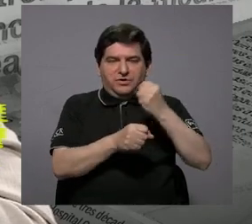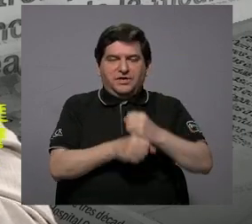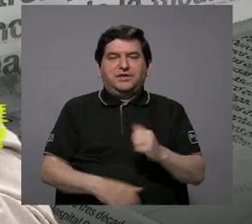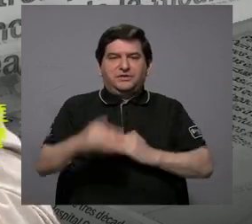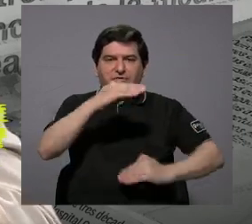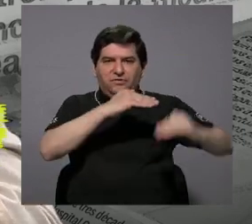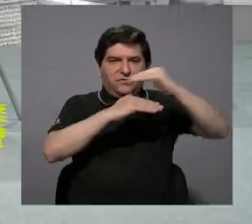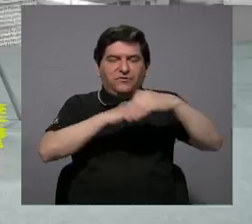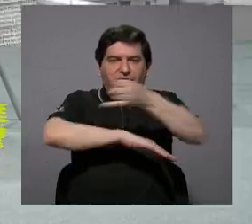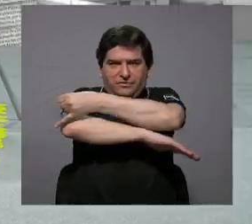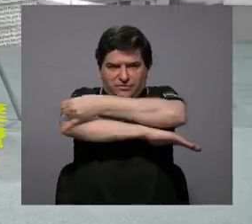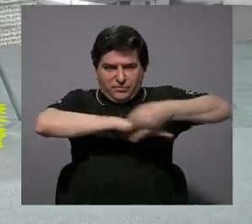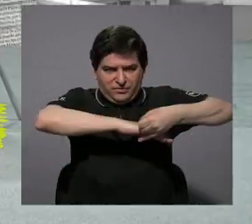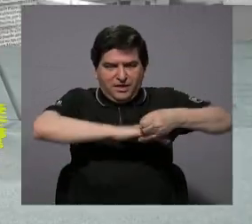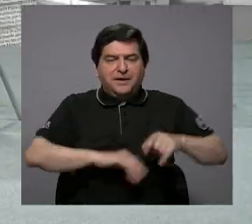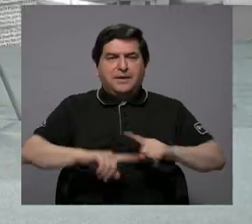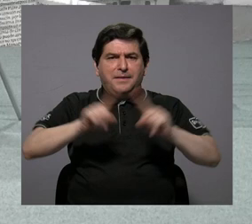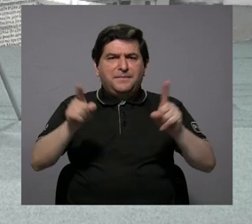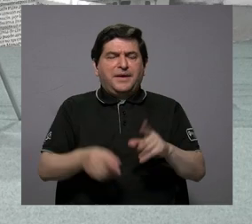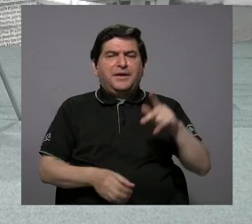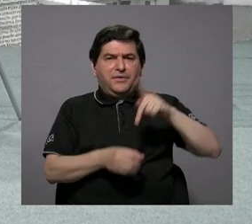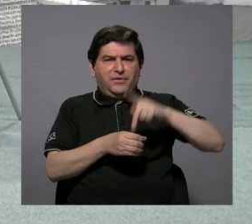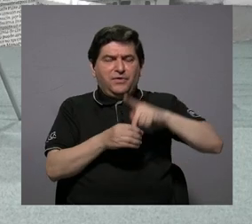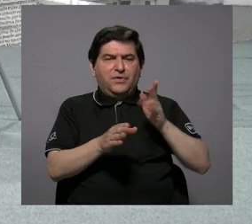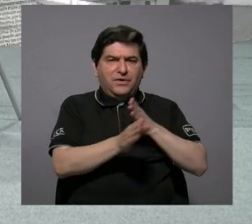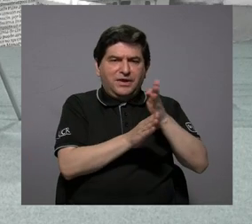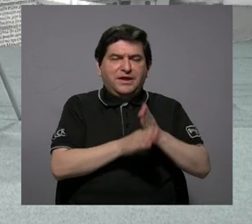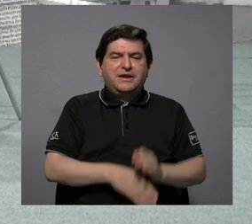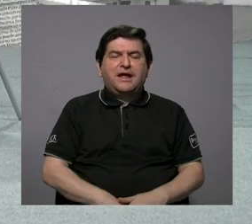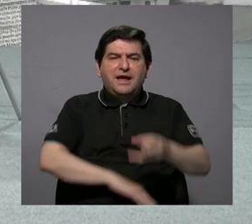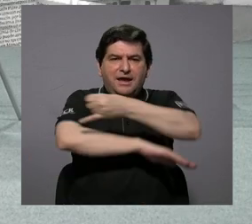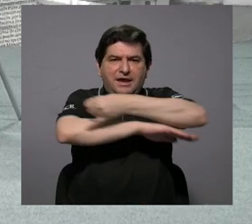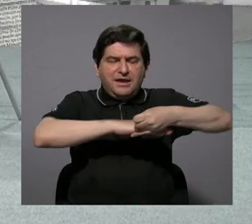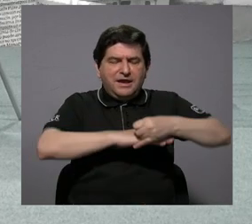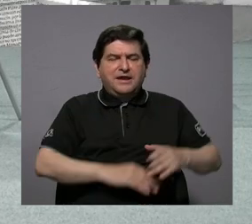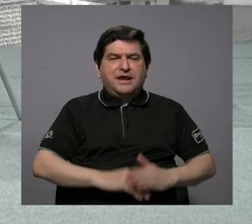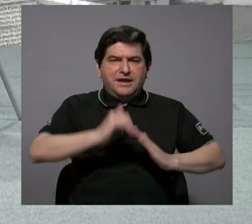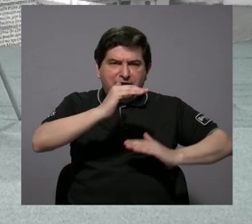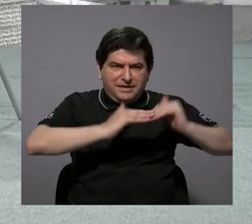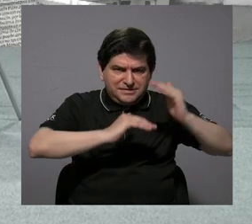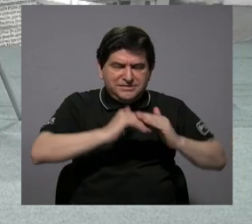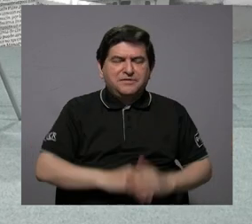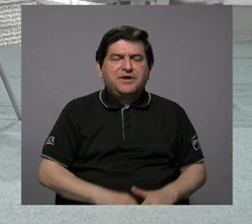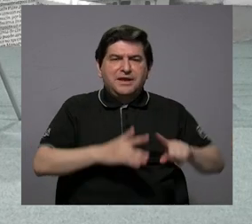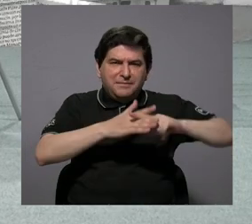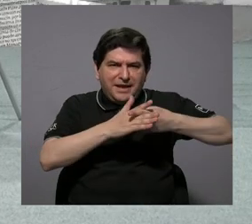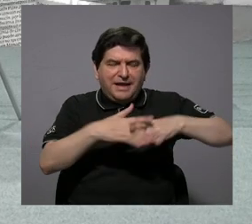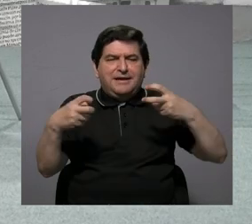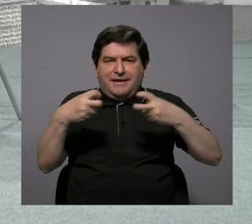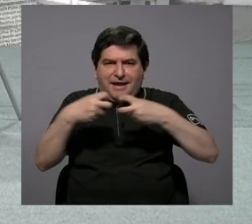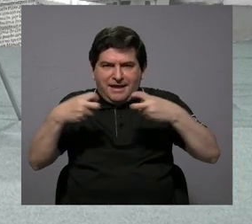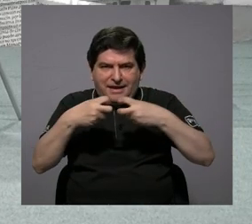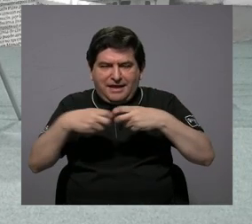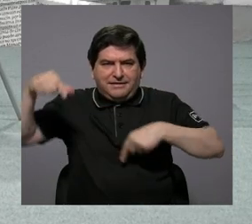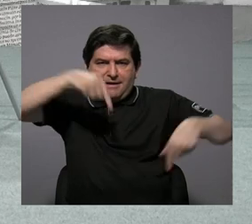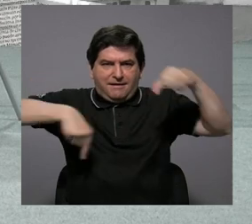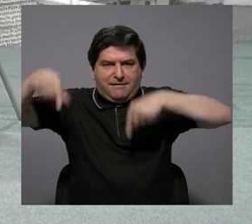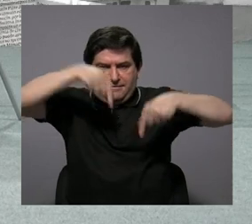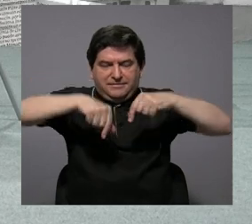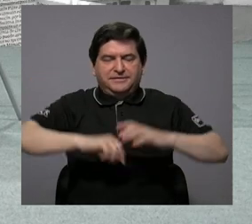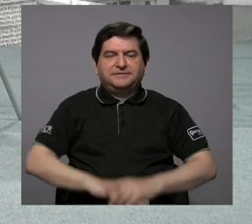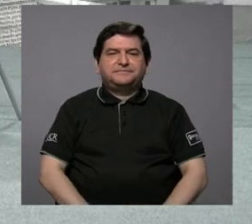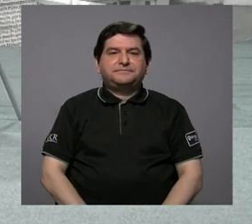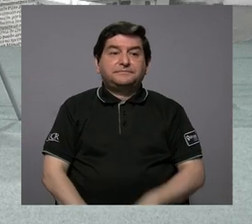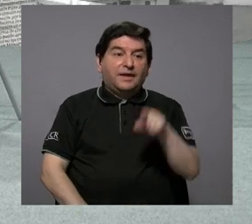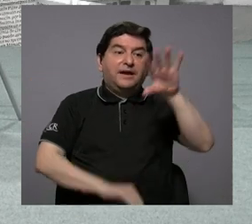la facultad de ingeniería, pero estamos involucradas en carreras como ingeniería civil, ingeniería mecánica, ingeniería eléctrica, ingeniería química y